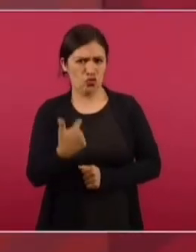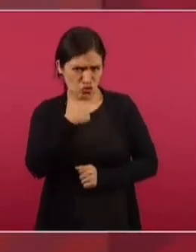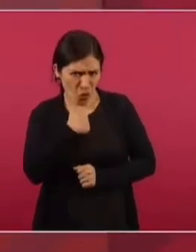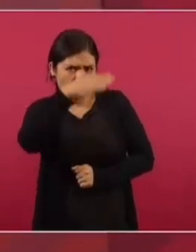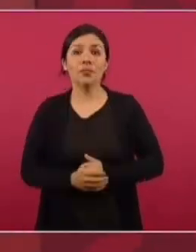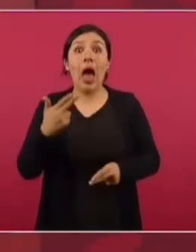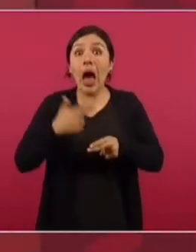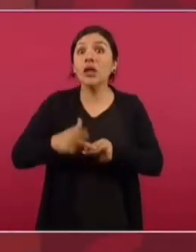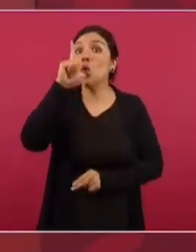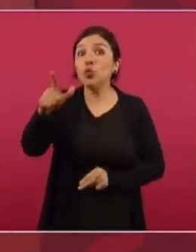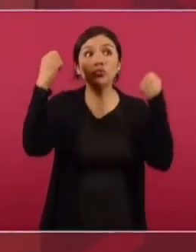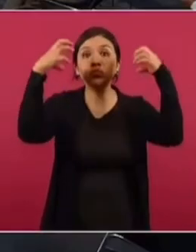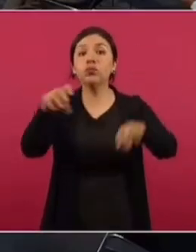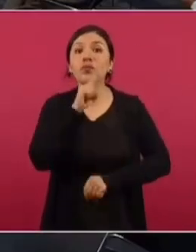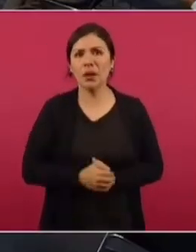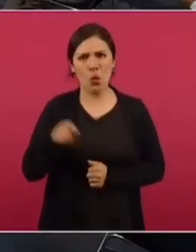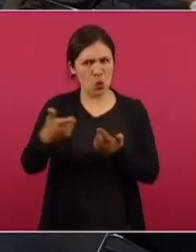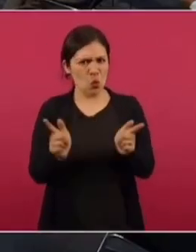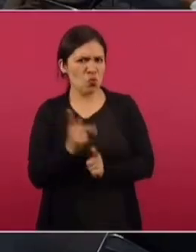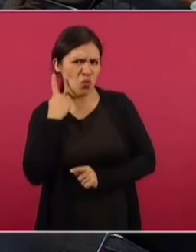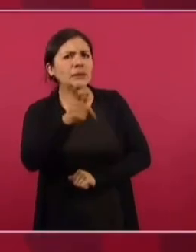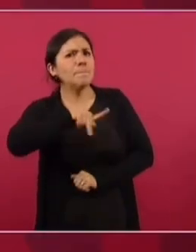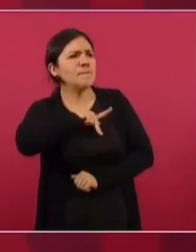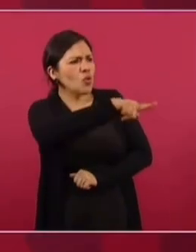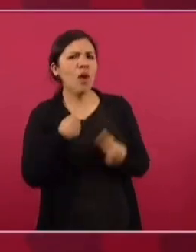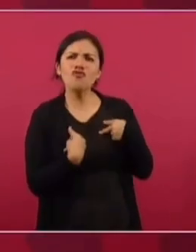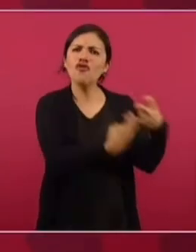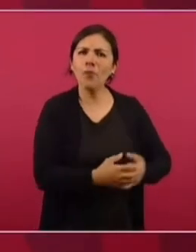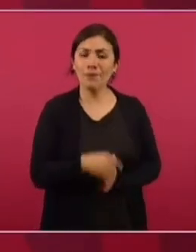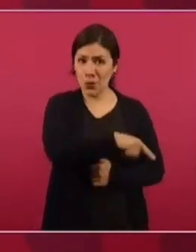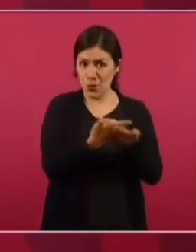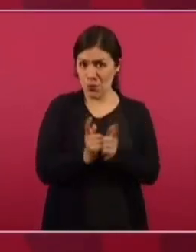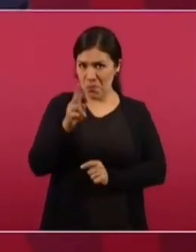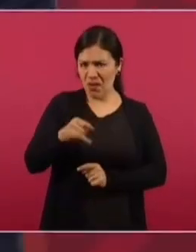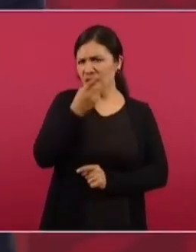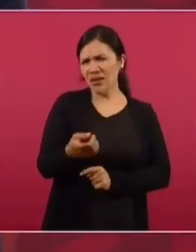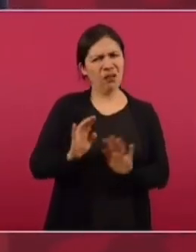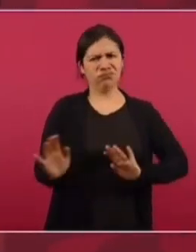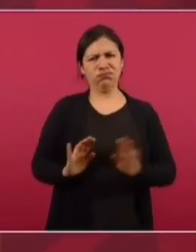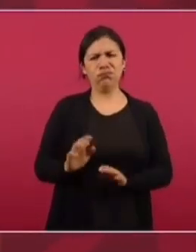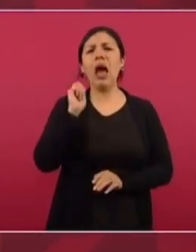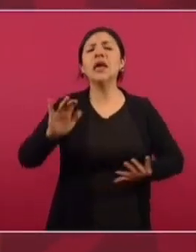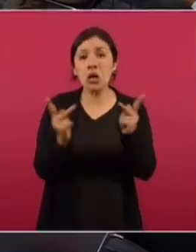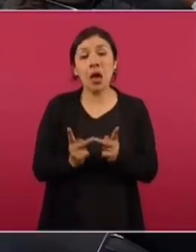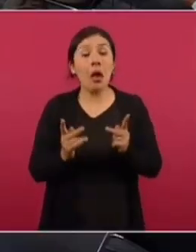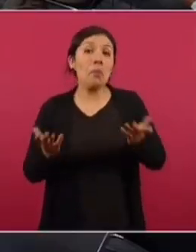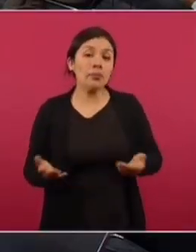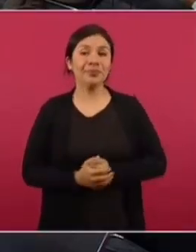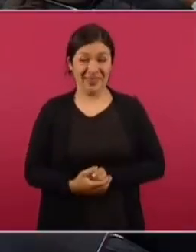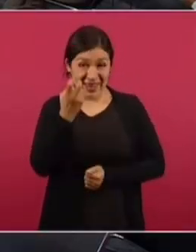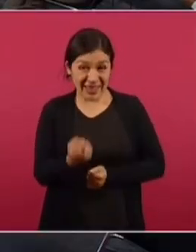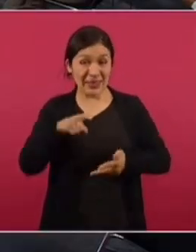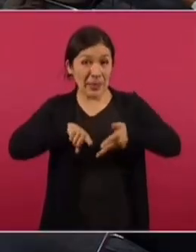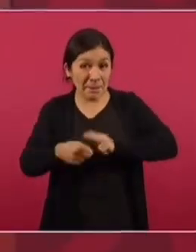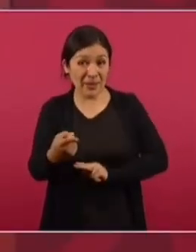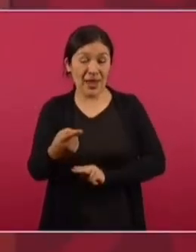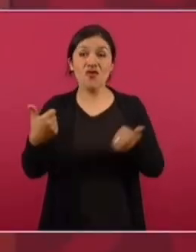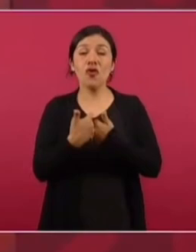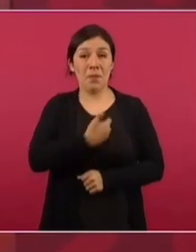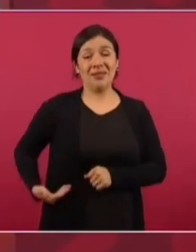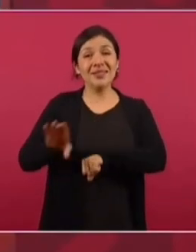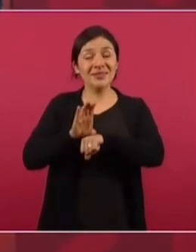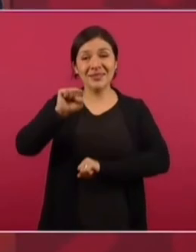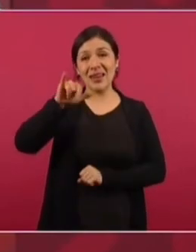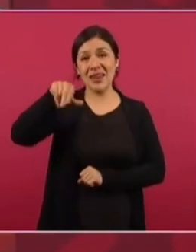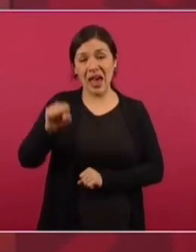me adhiero al PRI. Entonces el PAN dice, nos robaron nuestro programa. Entonces los del PRI dicen, no, es la modernidad. Entonces a partir de esas líneas,